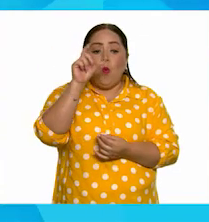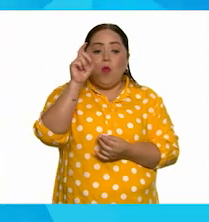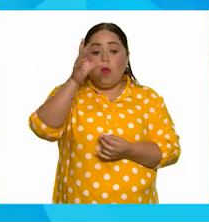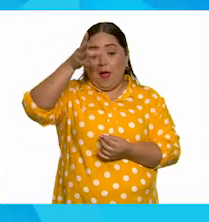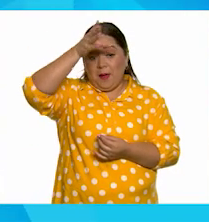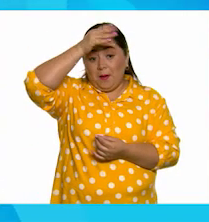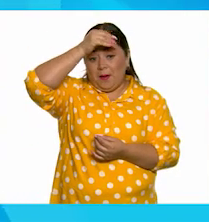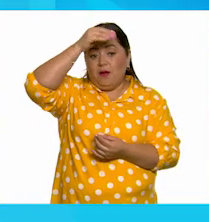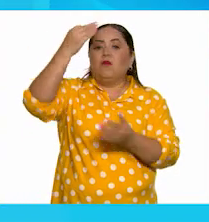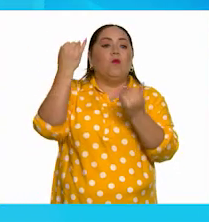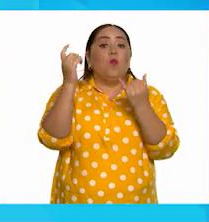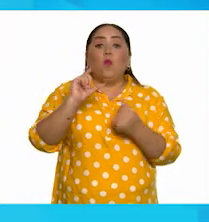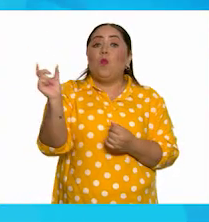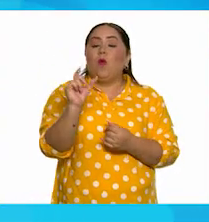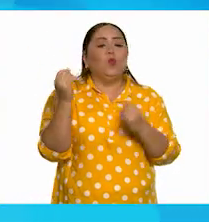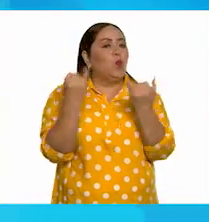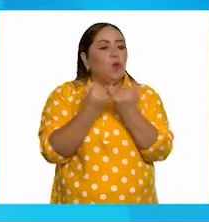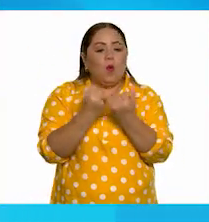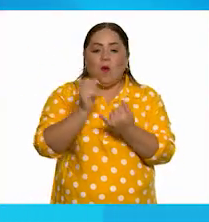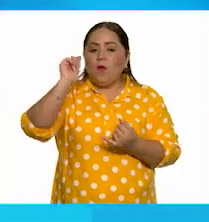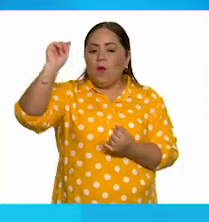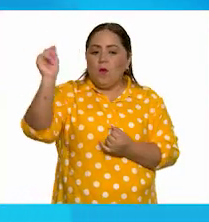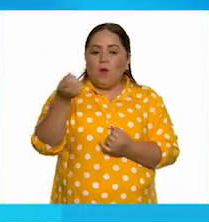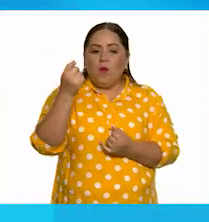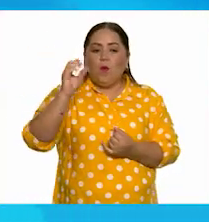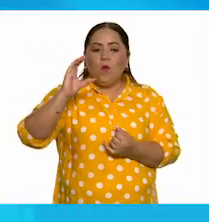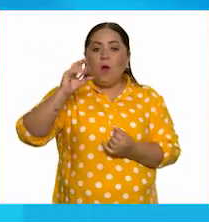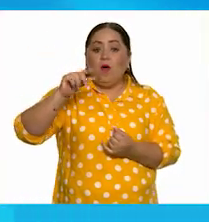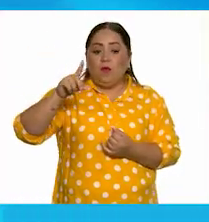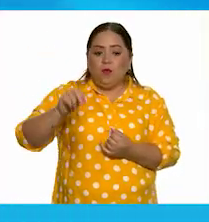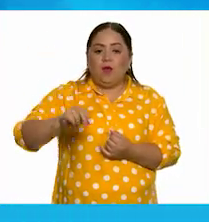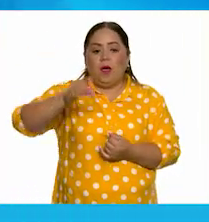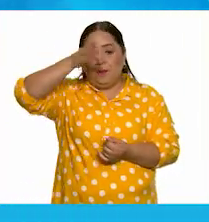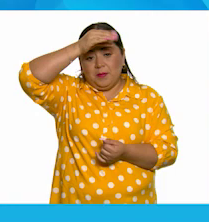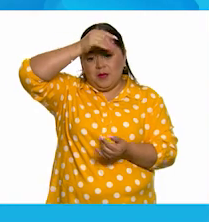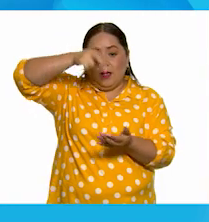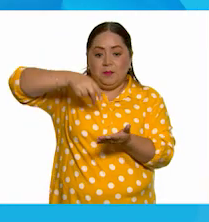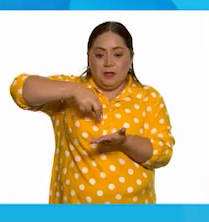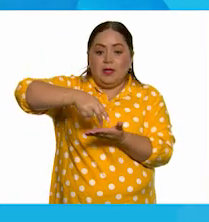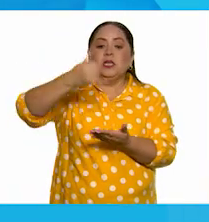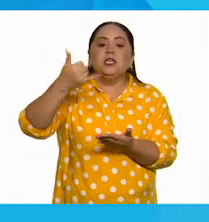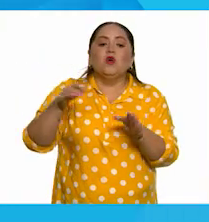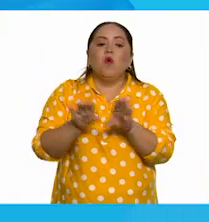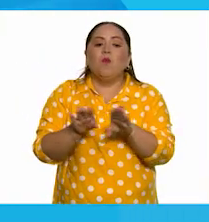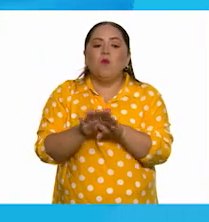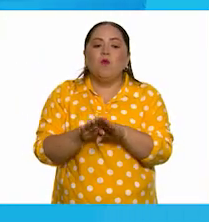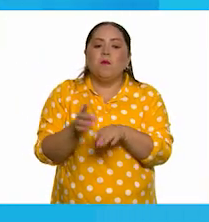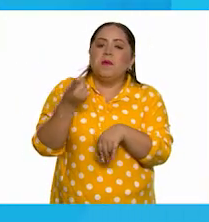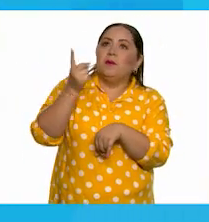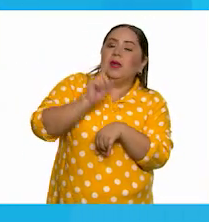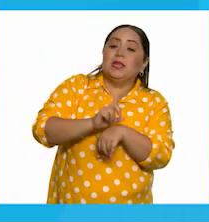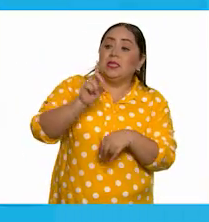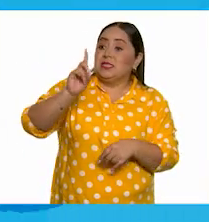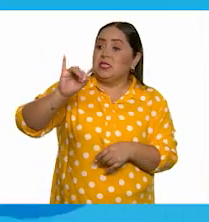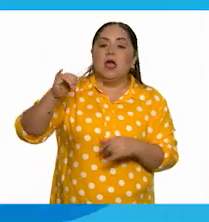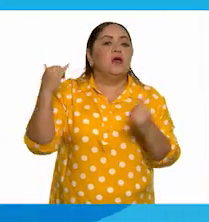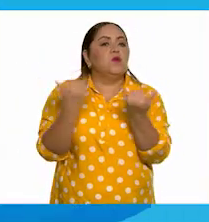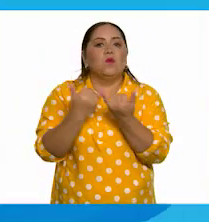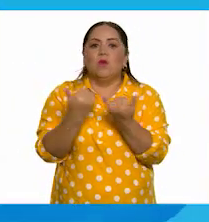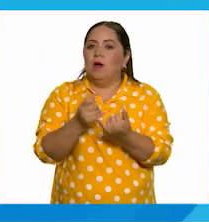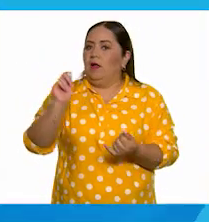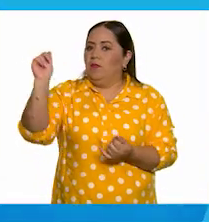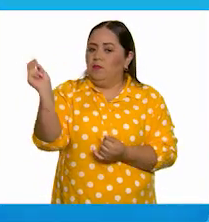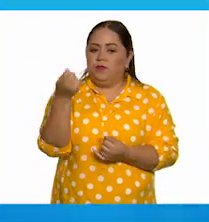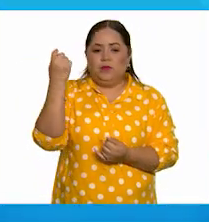aprendí? ¿Cuándo? También lleva acento. ¿Cuándo aprendí a caminar? Y cómo fue mi primer día en la escuela. Día también